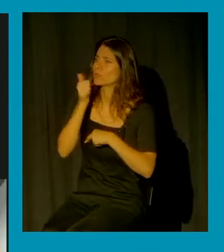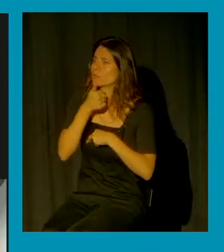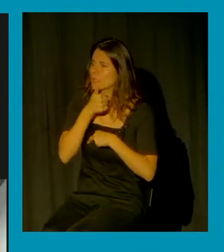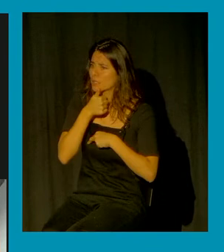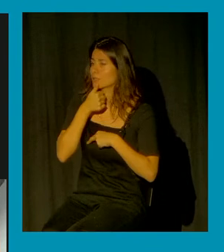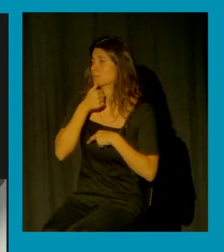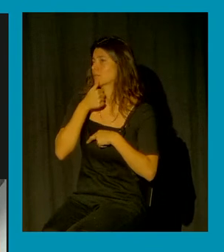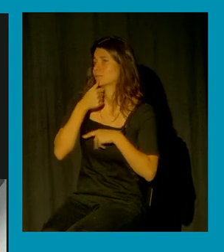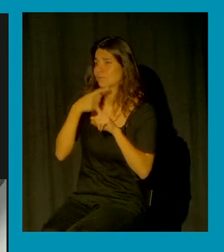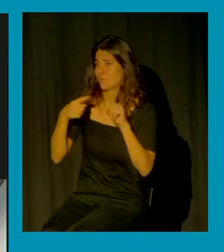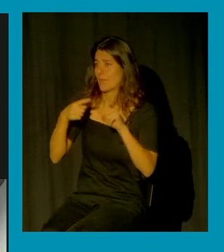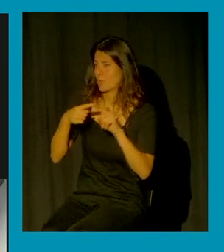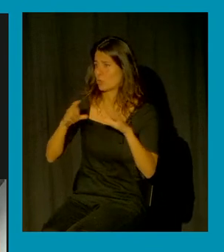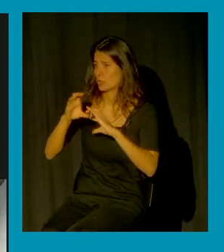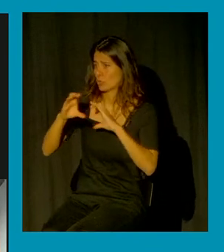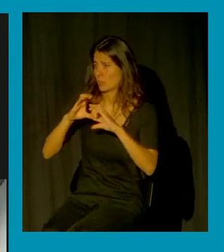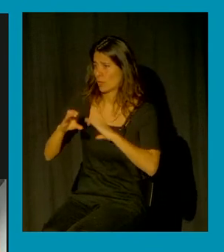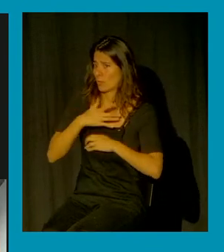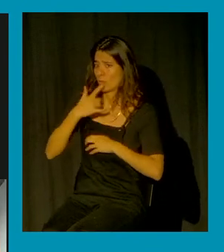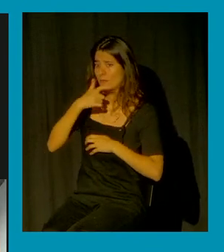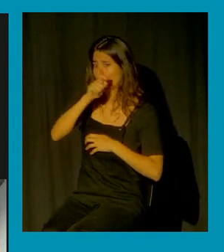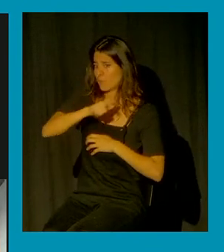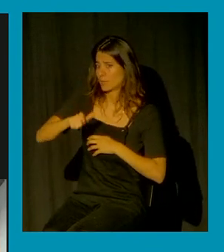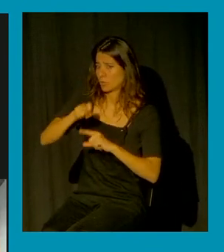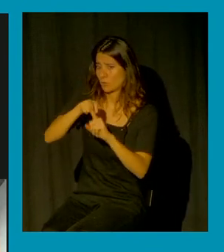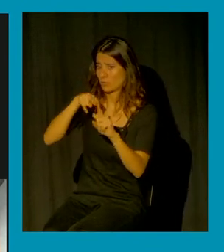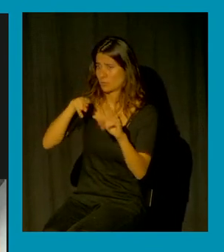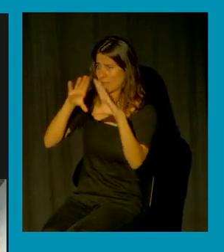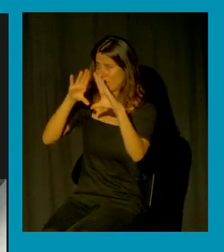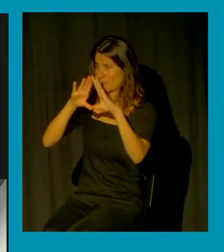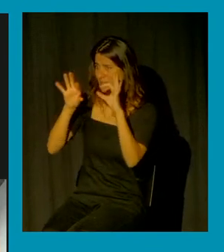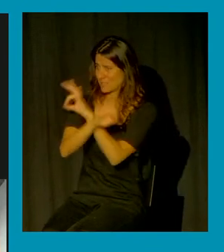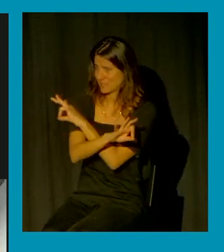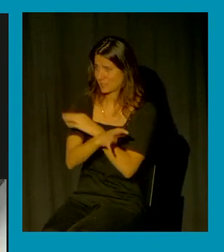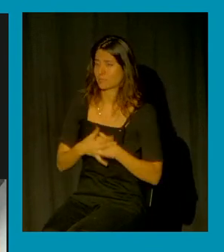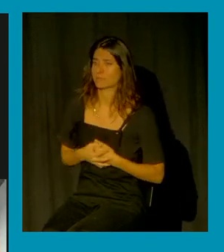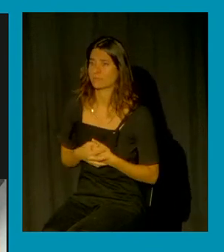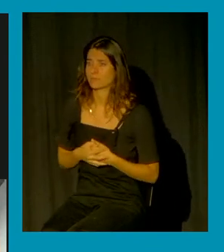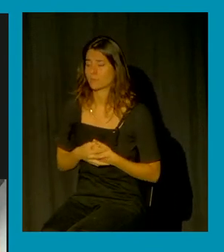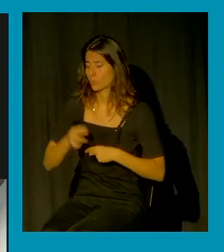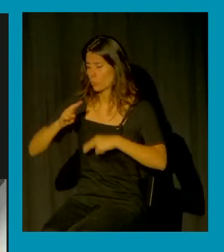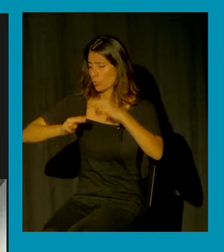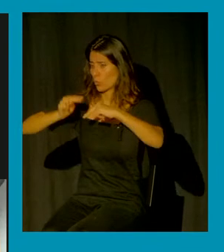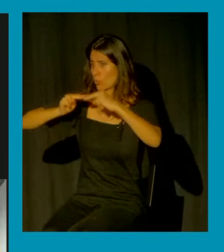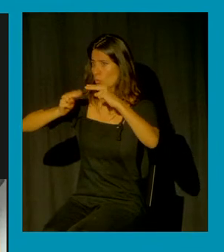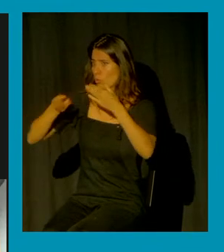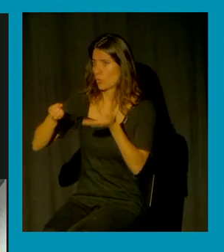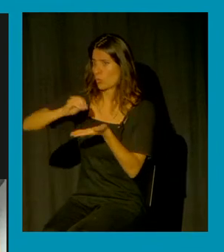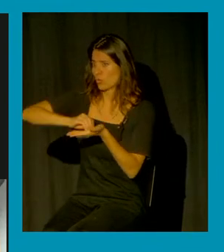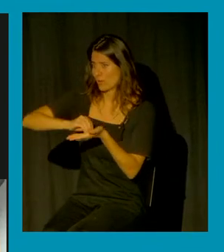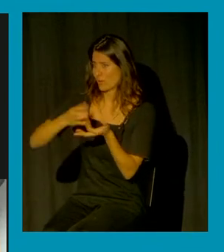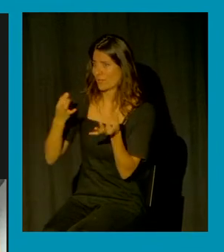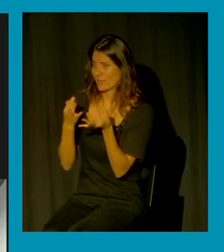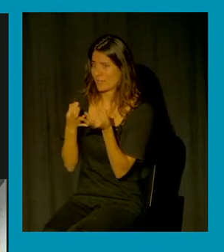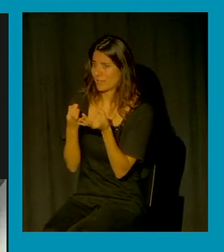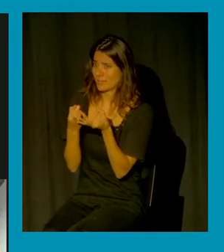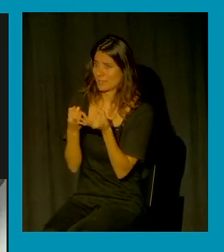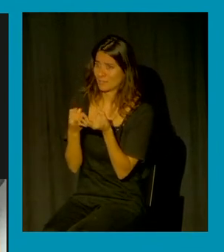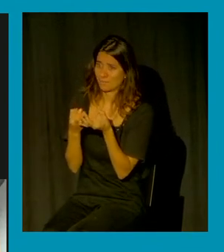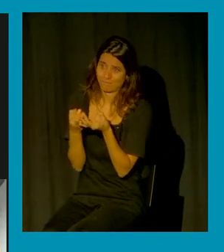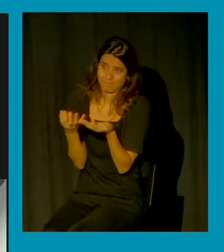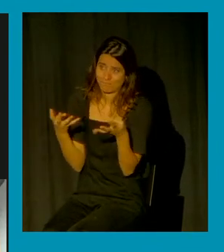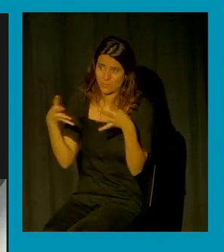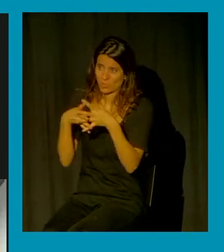perspectiva feminista y que construyen una y otra vez aquello que forma parte del conjunto social de una manera casi